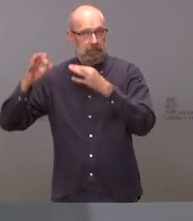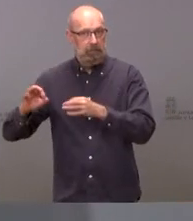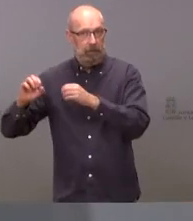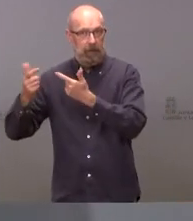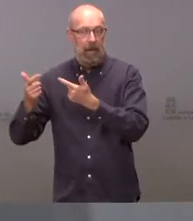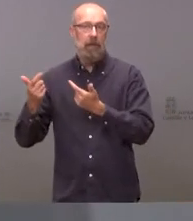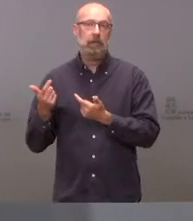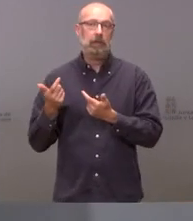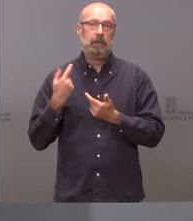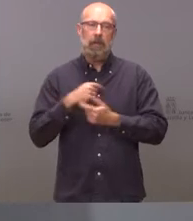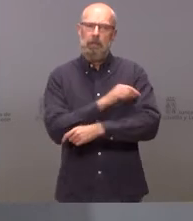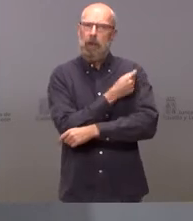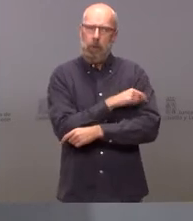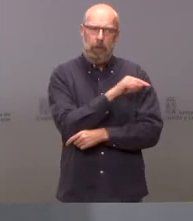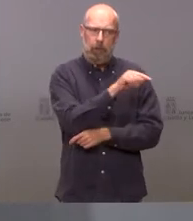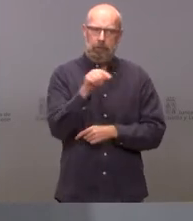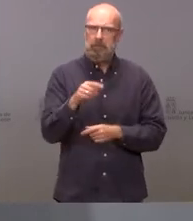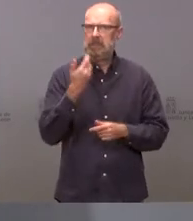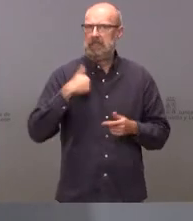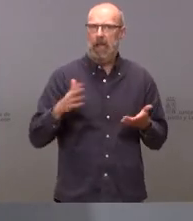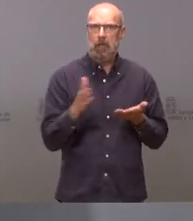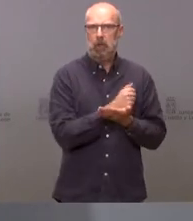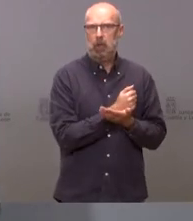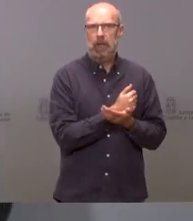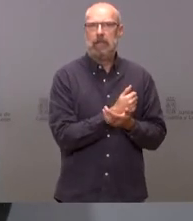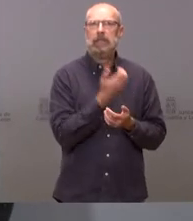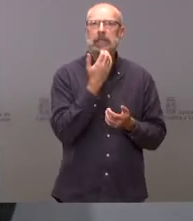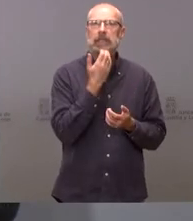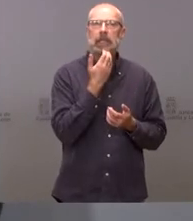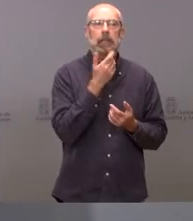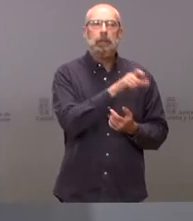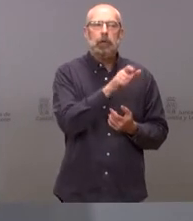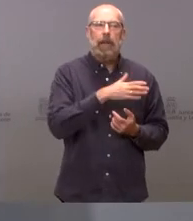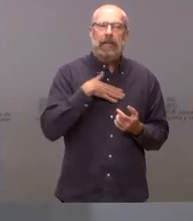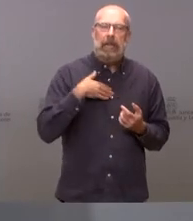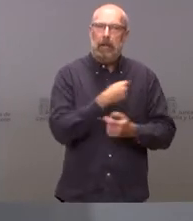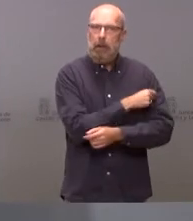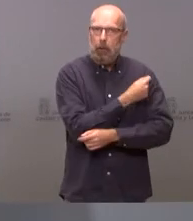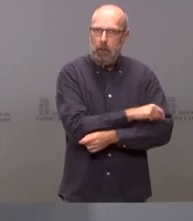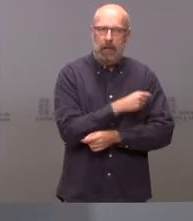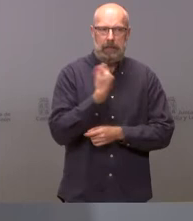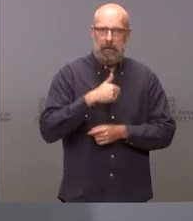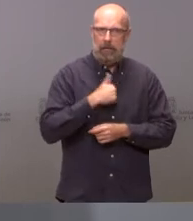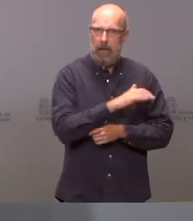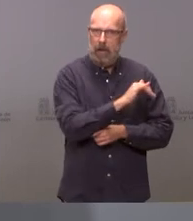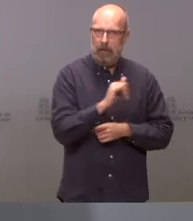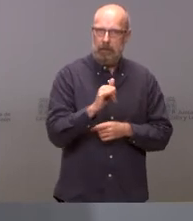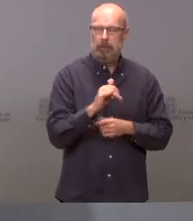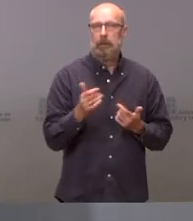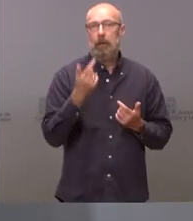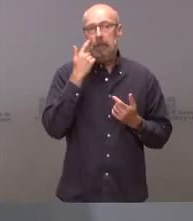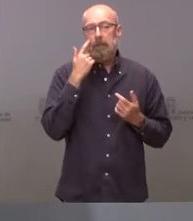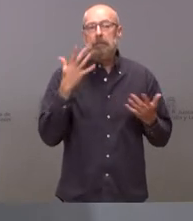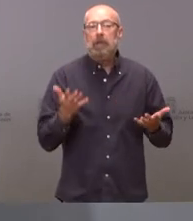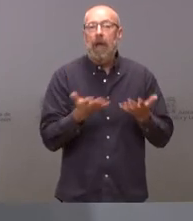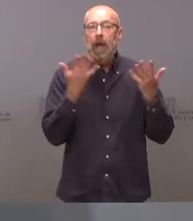vacunación de toda la población quien se ha querido vacunar se ha vacunado habría que ver si existe alguna otra posibilidad de estimular aún más la vacunación